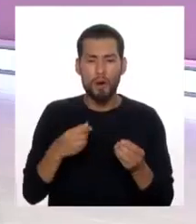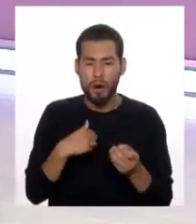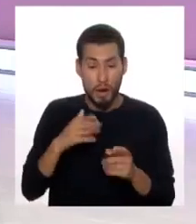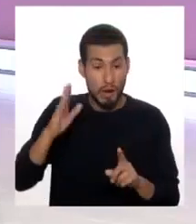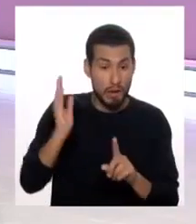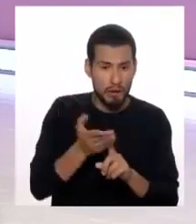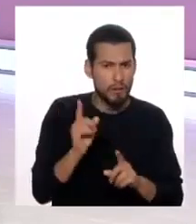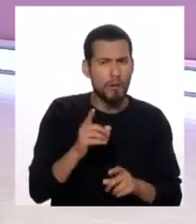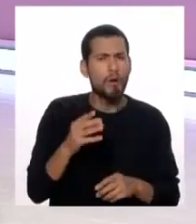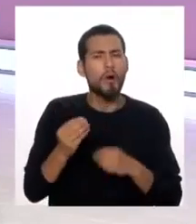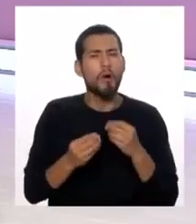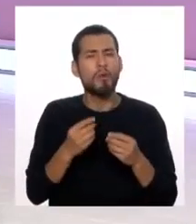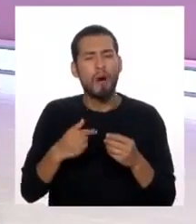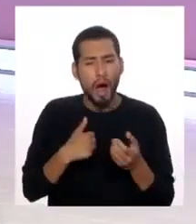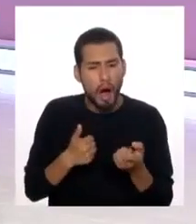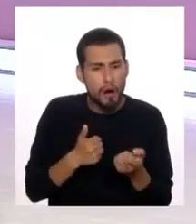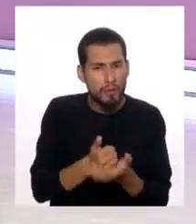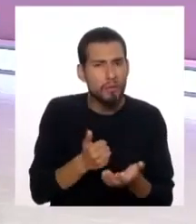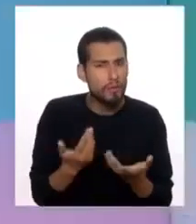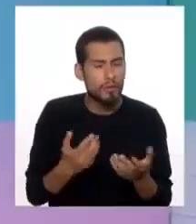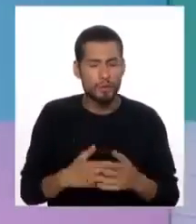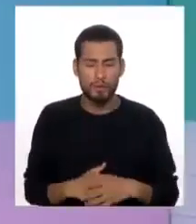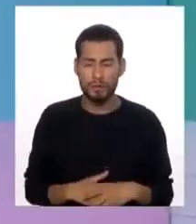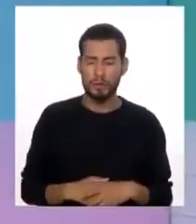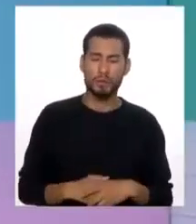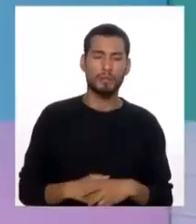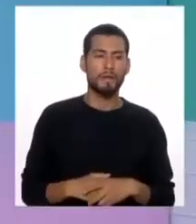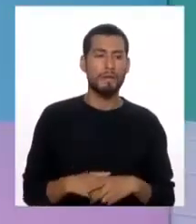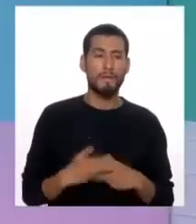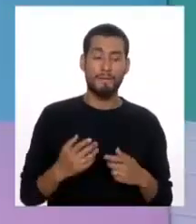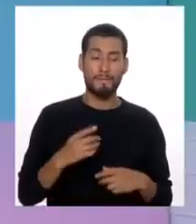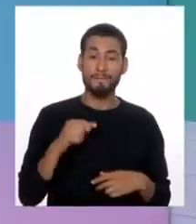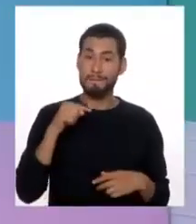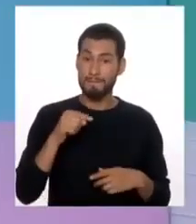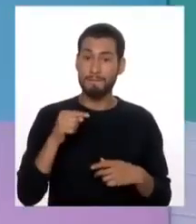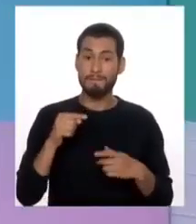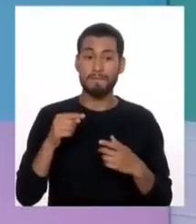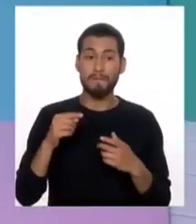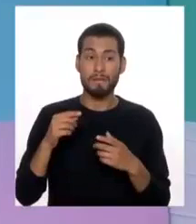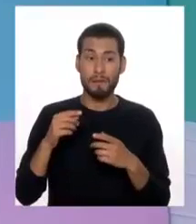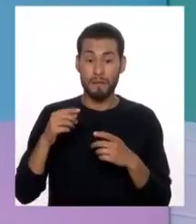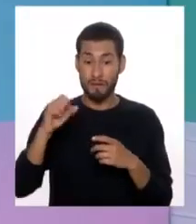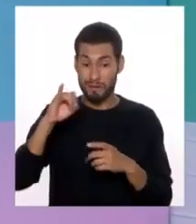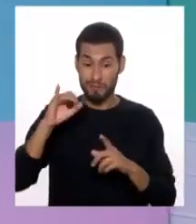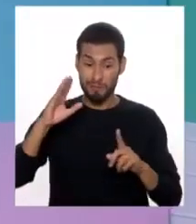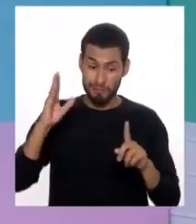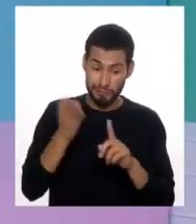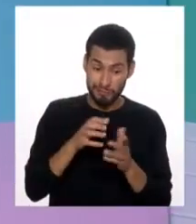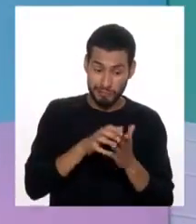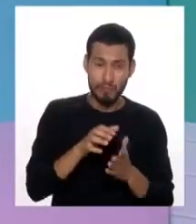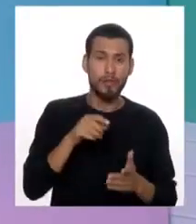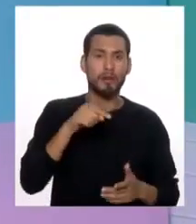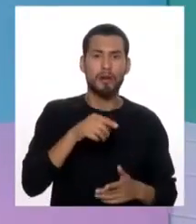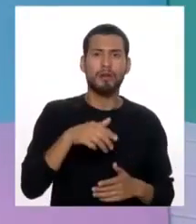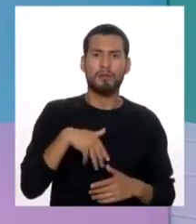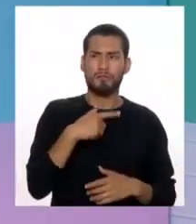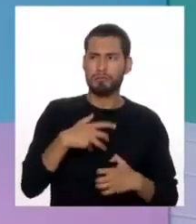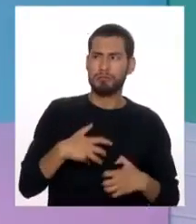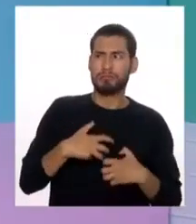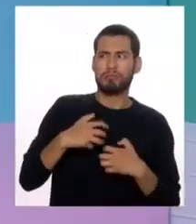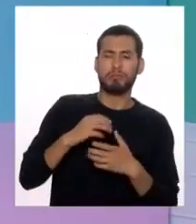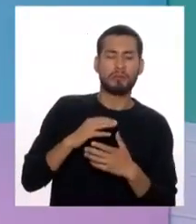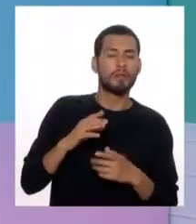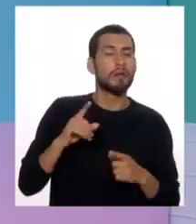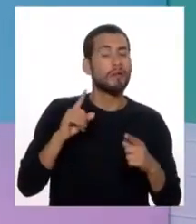no castigarla, cómo es que tendría que ser abordada? Claro, si se va de forma controlista, punitiva, eso va a generar una resistencia.